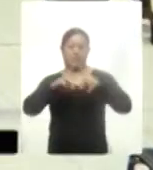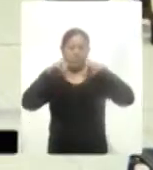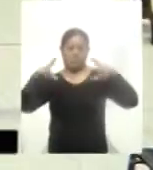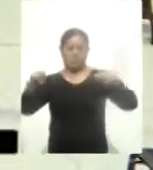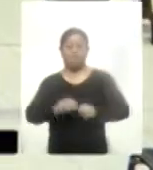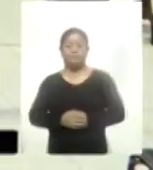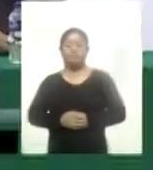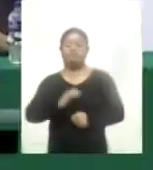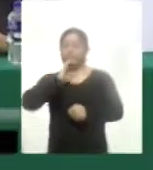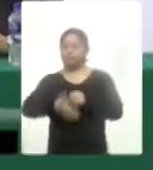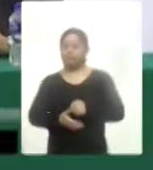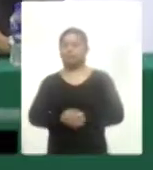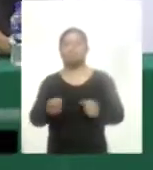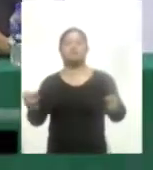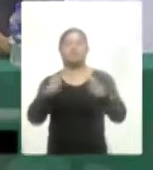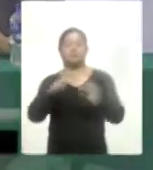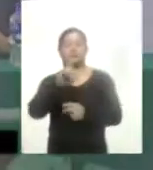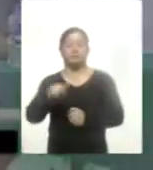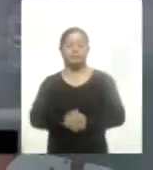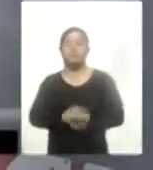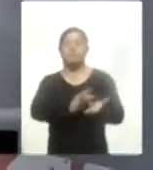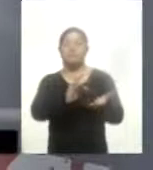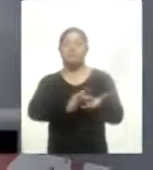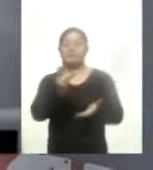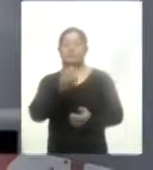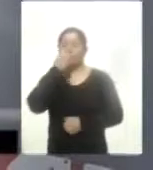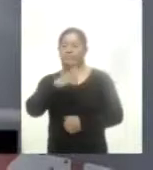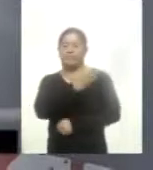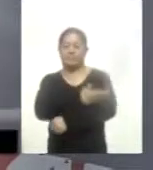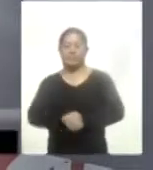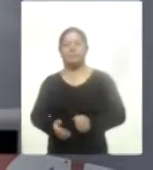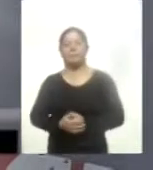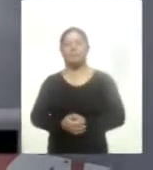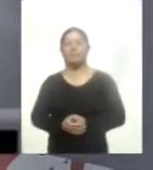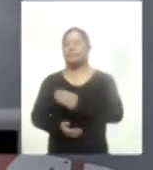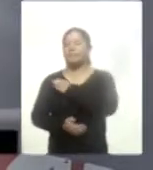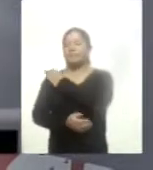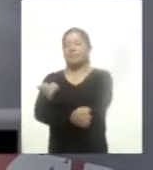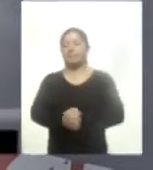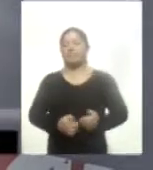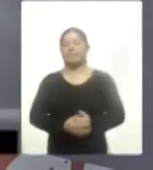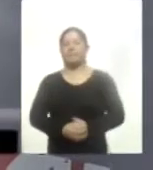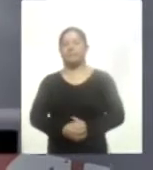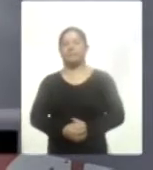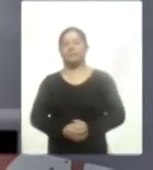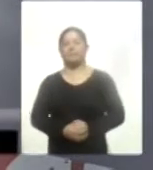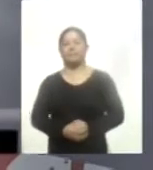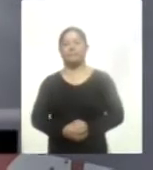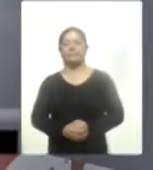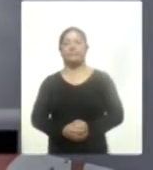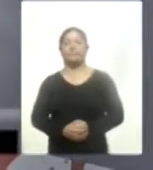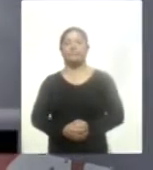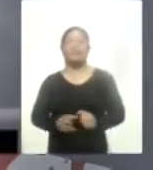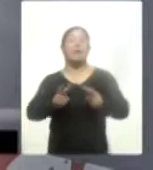Más información en la tercera emisión. Gracias, Belén. Excelente tarde. Buenas tardes. Y en más